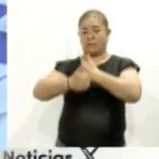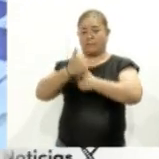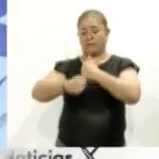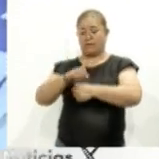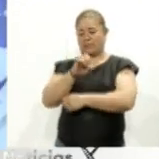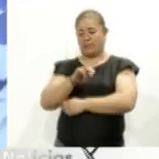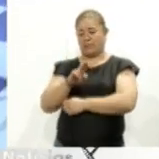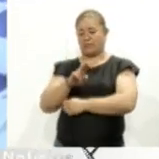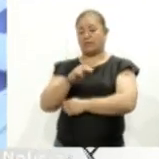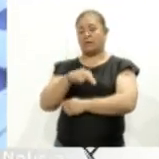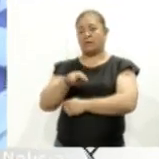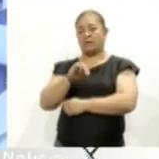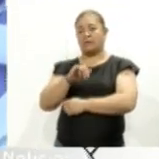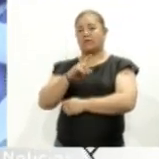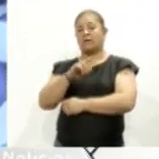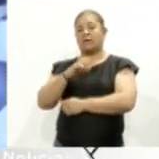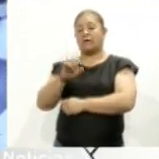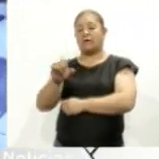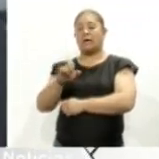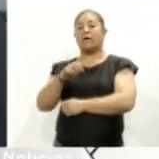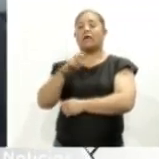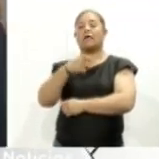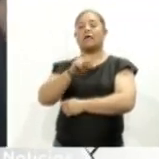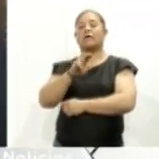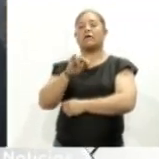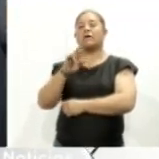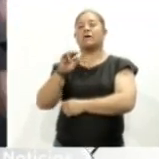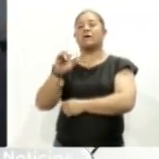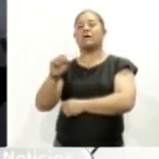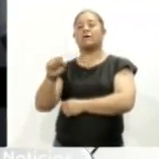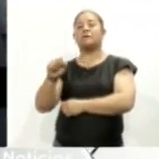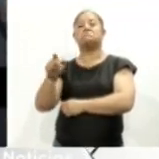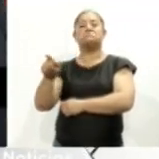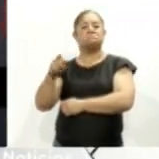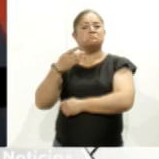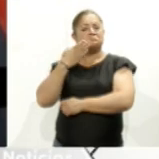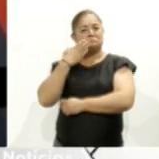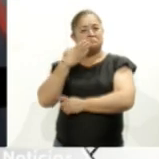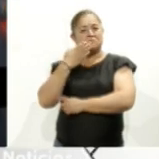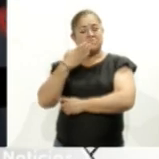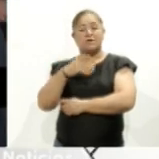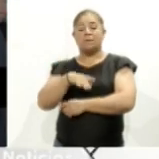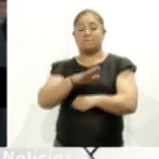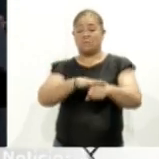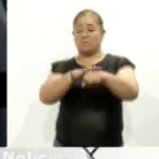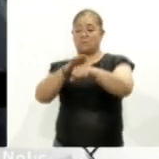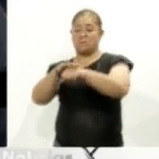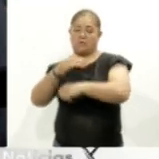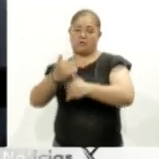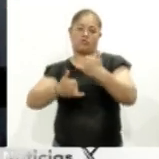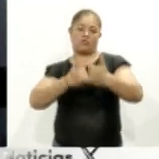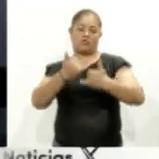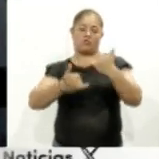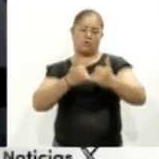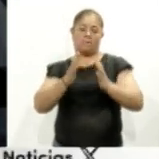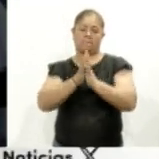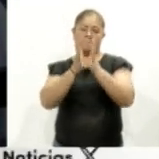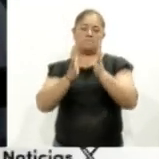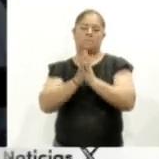Enrique Quiris Espinosa esto fue positivo. Tenemos la mayoría de ellos que están participando en Juegos Conade, Juegos